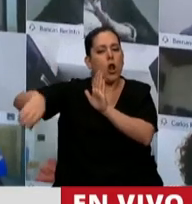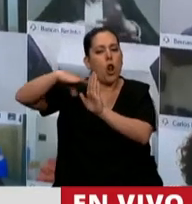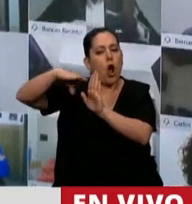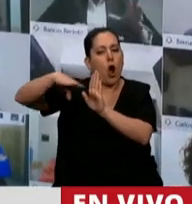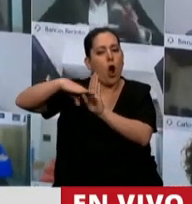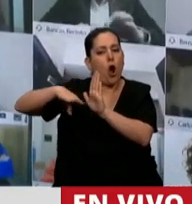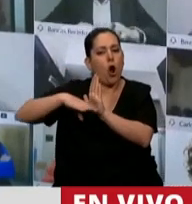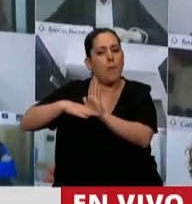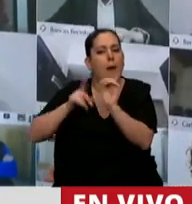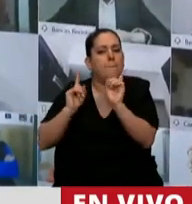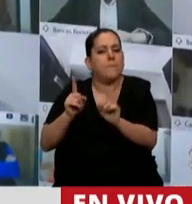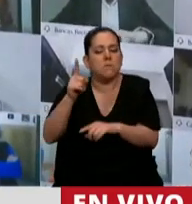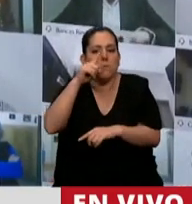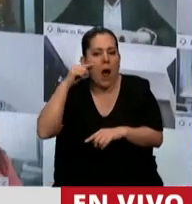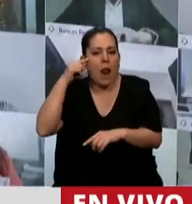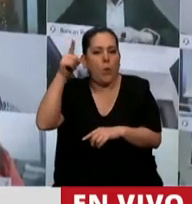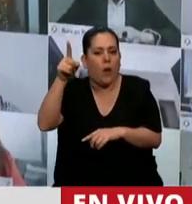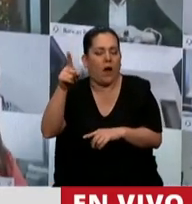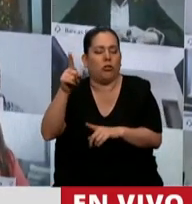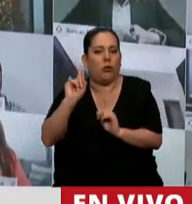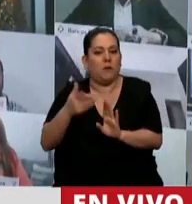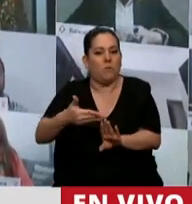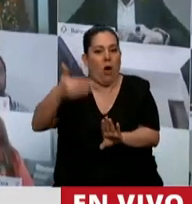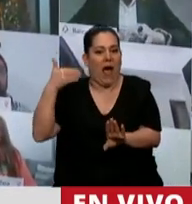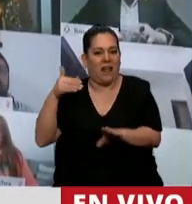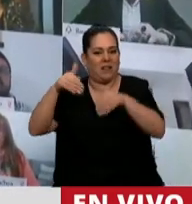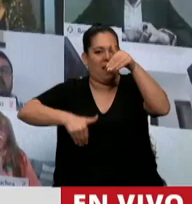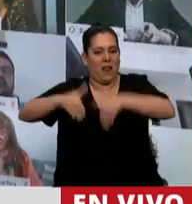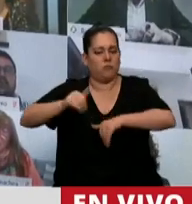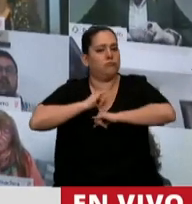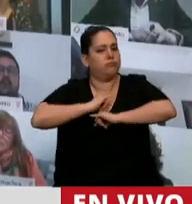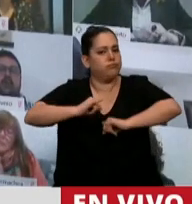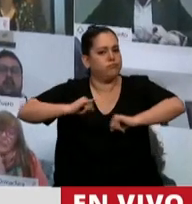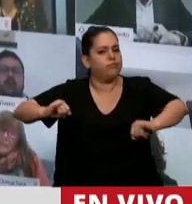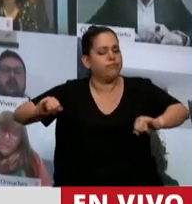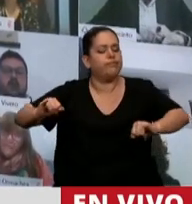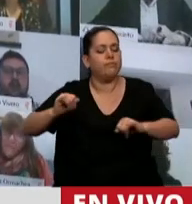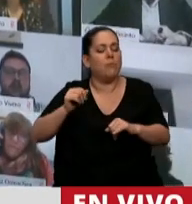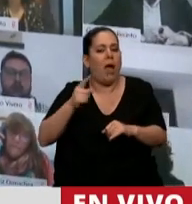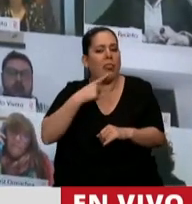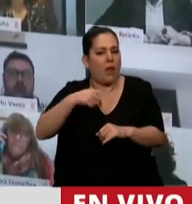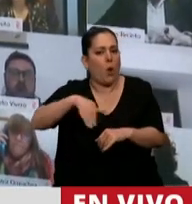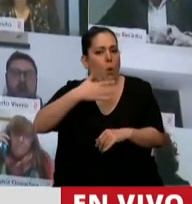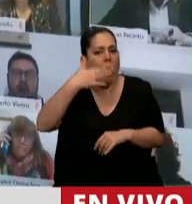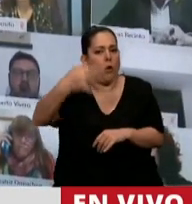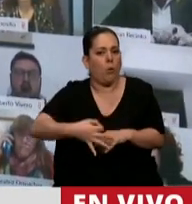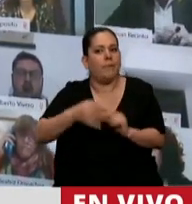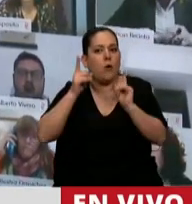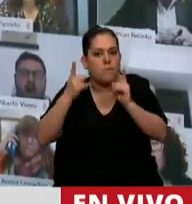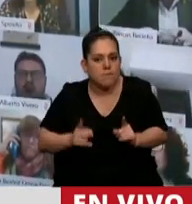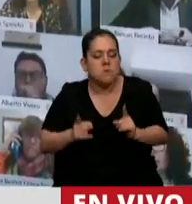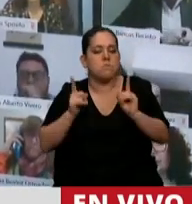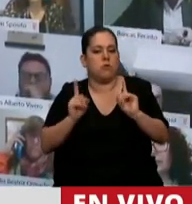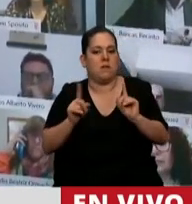el presidente Alberto Fernández se había comprometido en la campaña electoral, mencionó específicamente la cuestión Malvinas